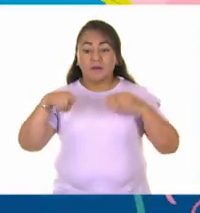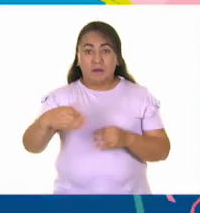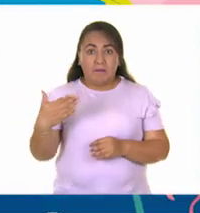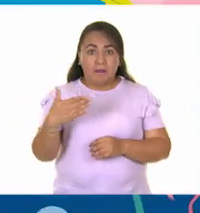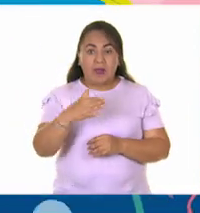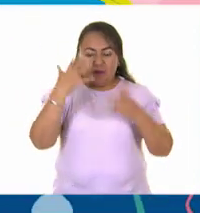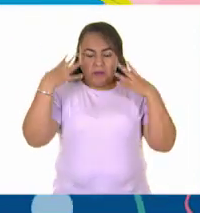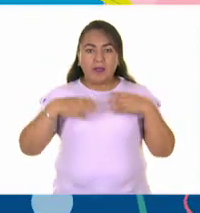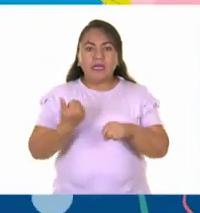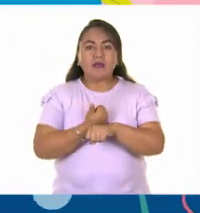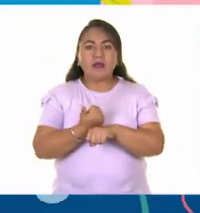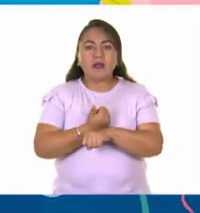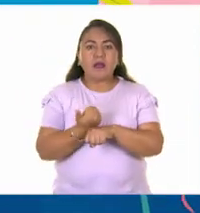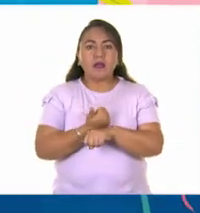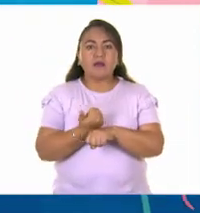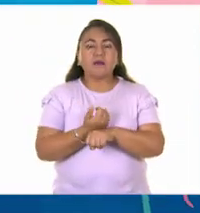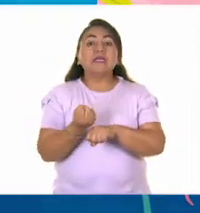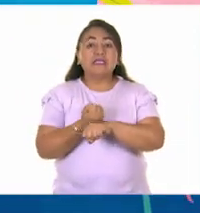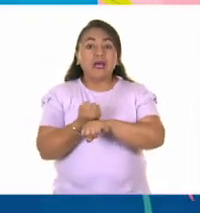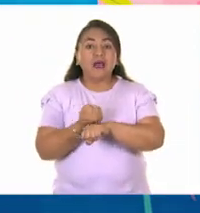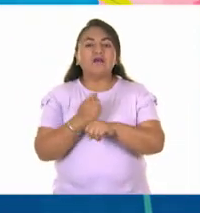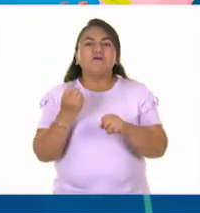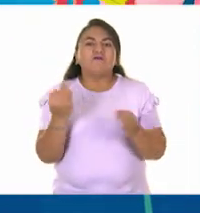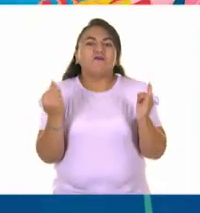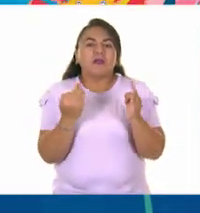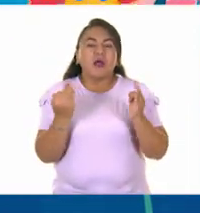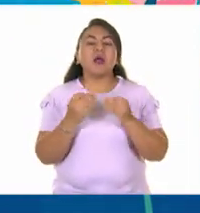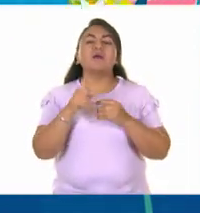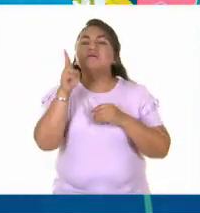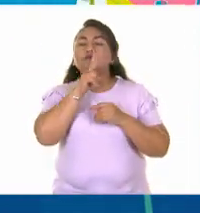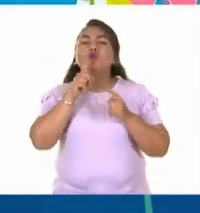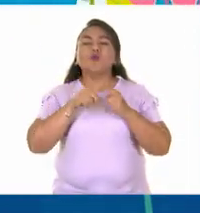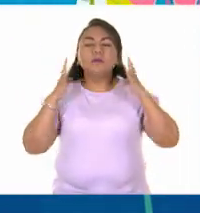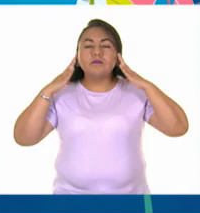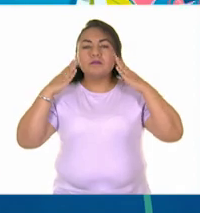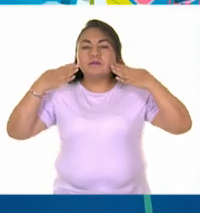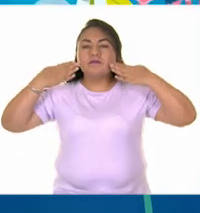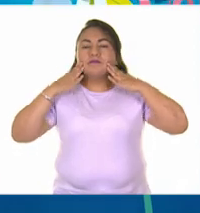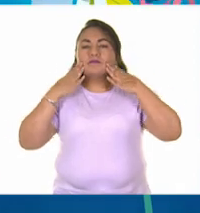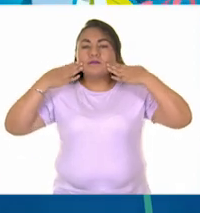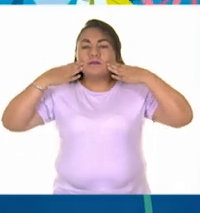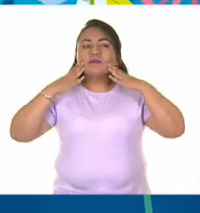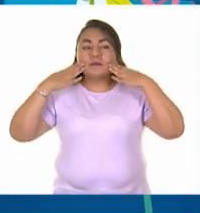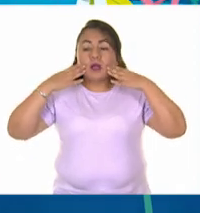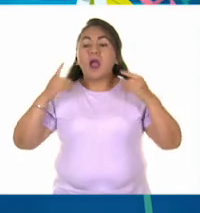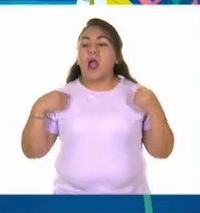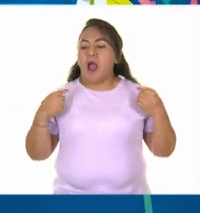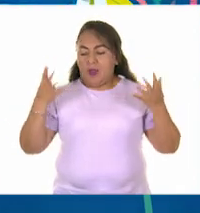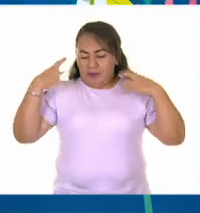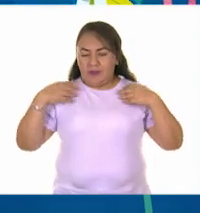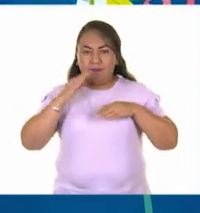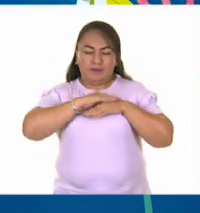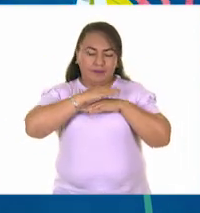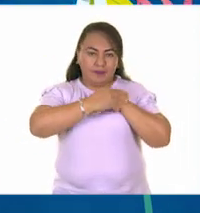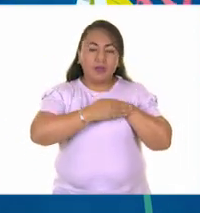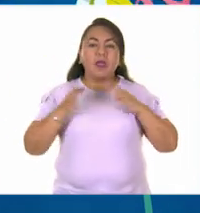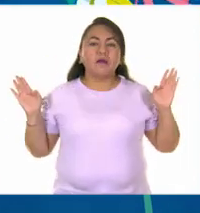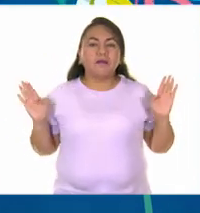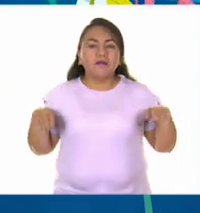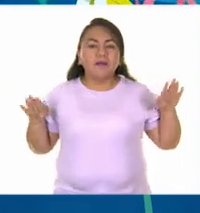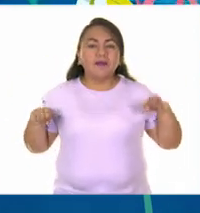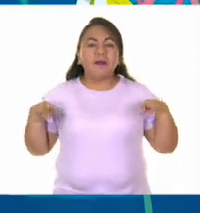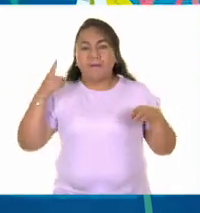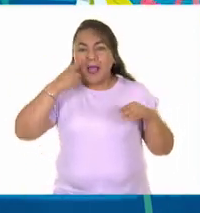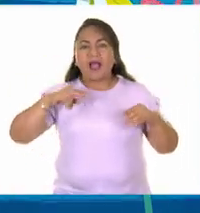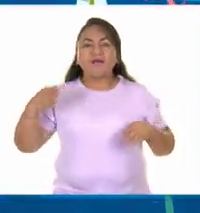que respiran a través de branquias. Su cuerpo está cubierto de escamas y tienen aletas que les sirven para nadar. Aunque